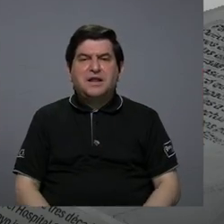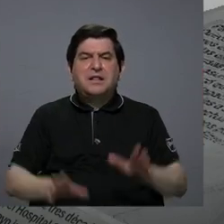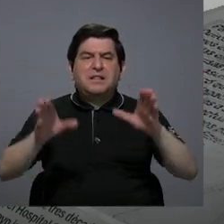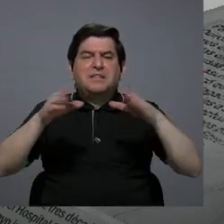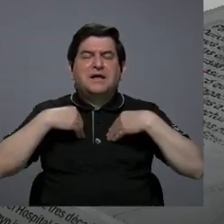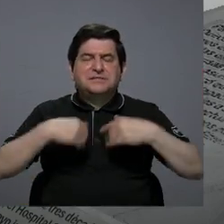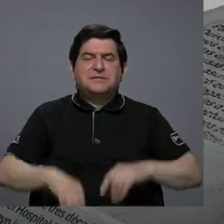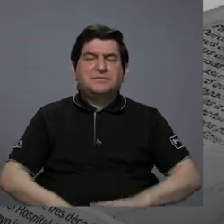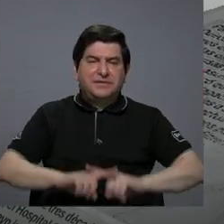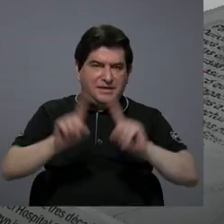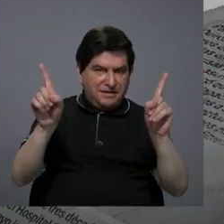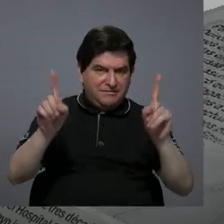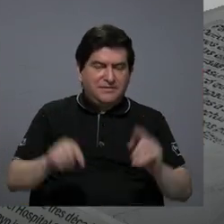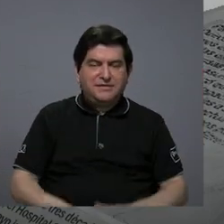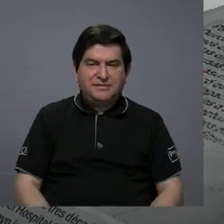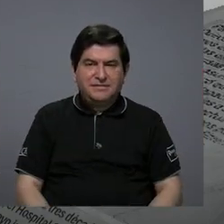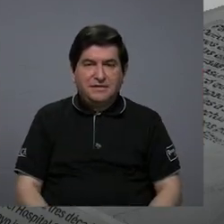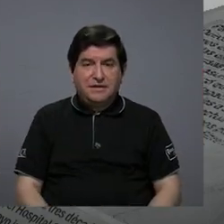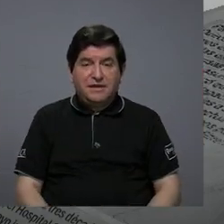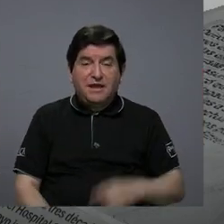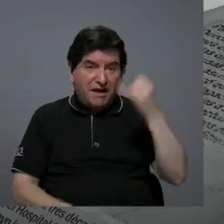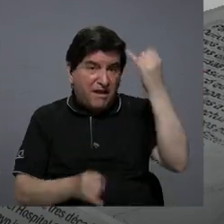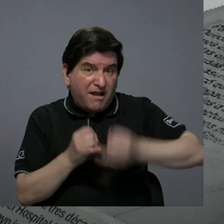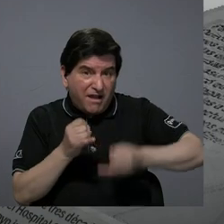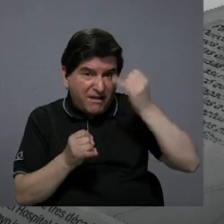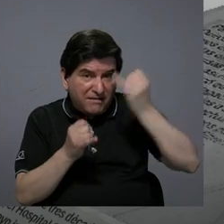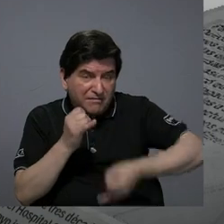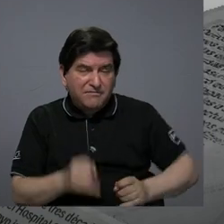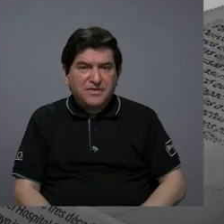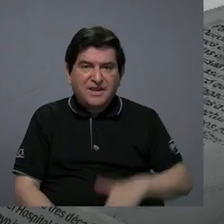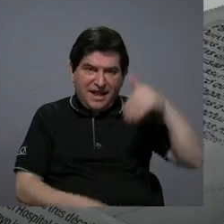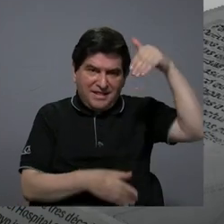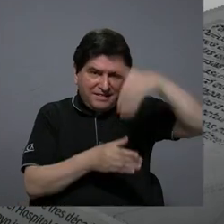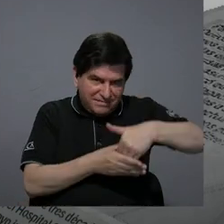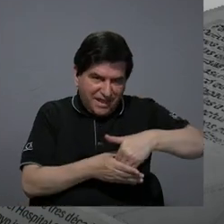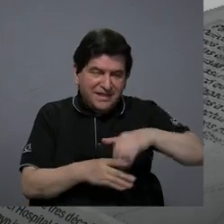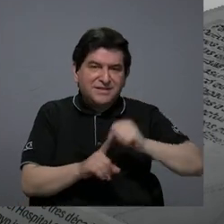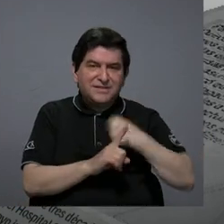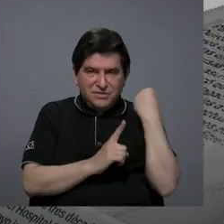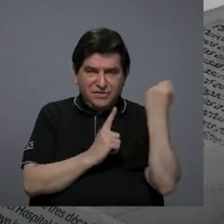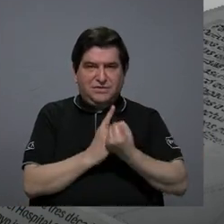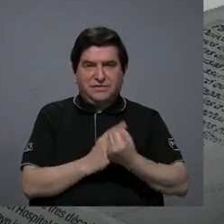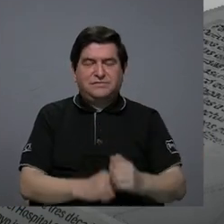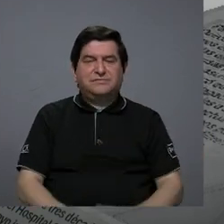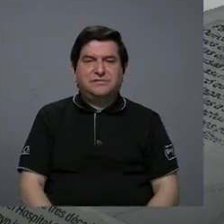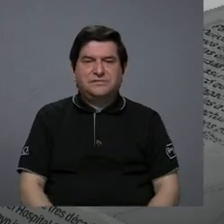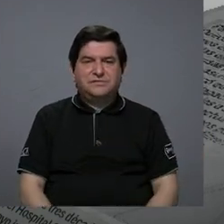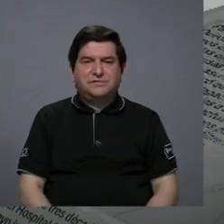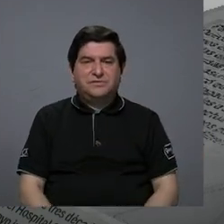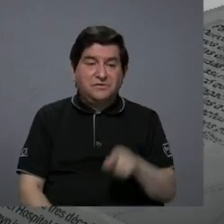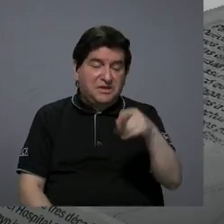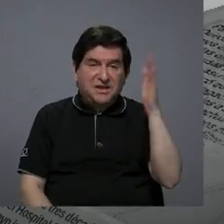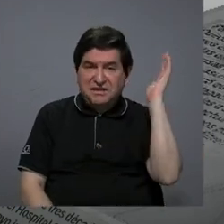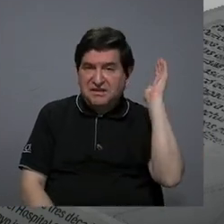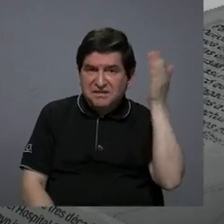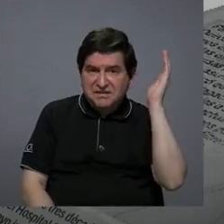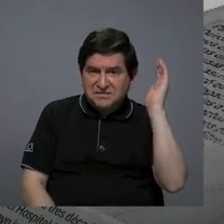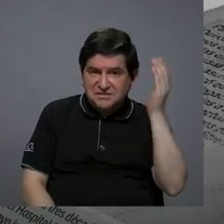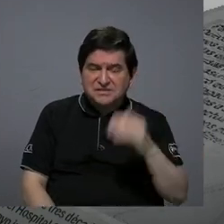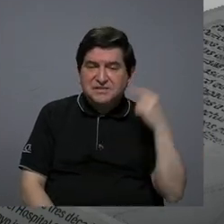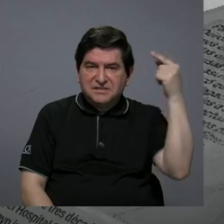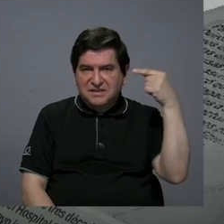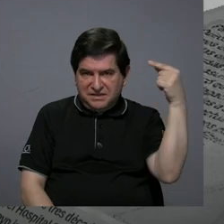diferencias porque al final lo que hay dentro de esta situación dentro de este discurso